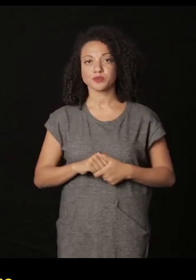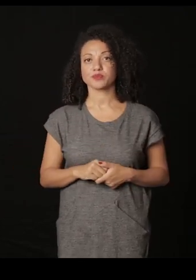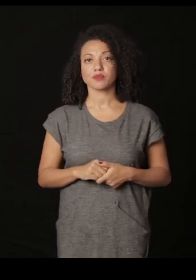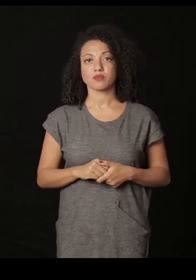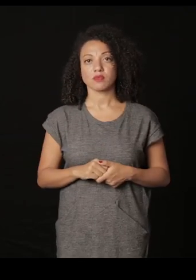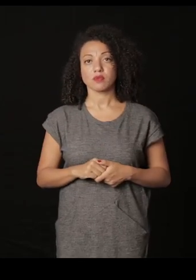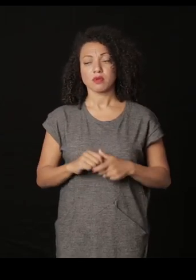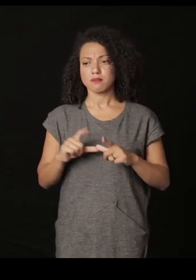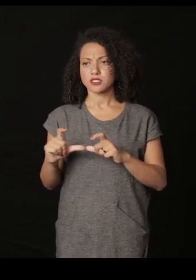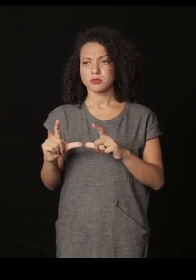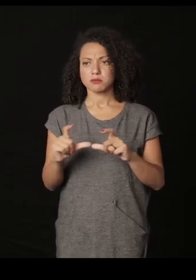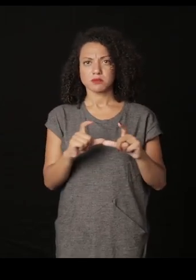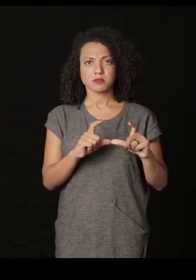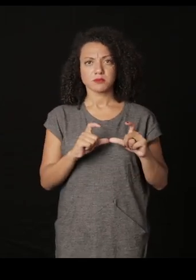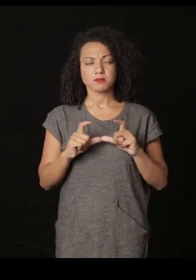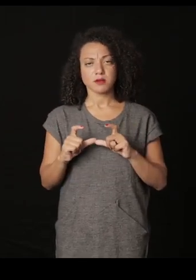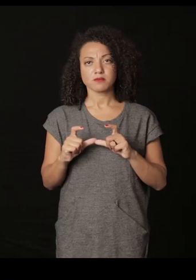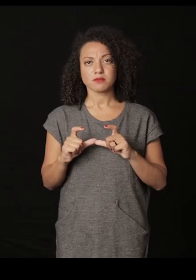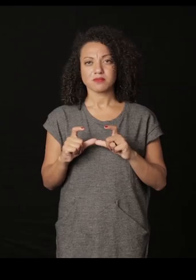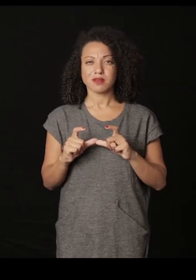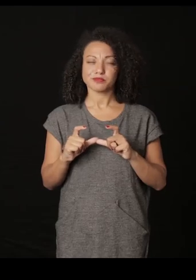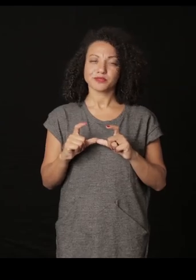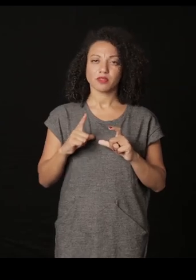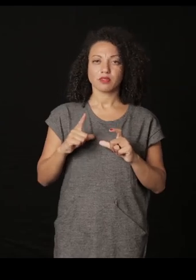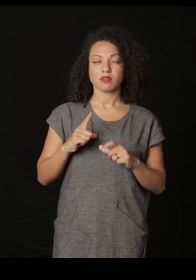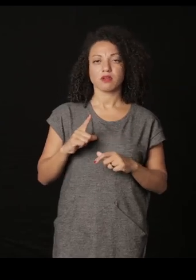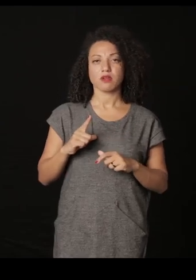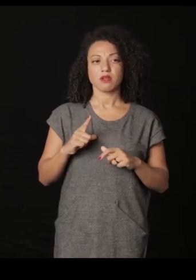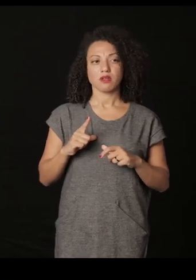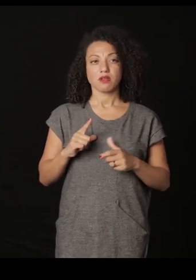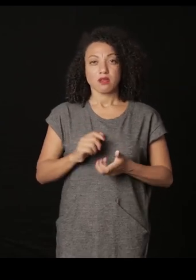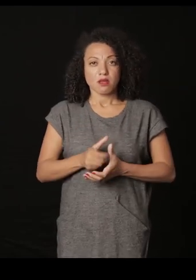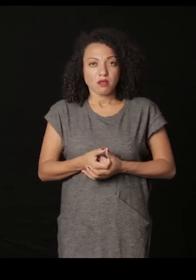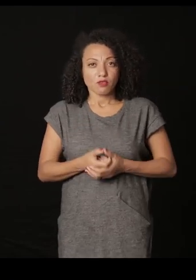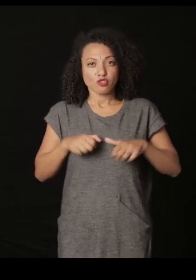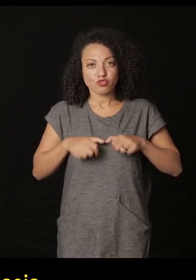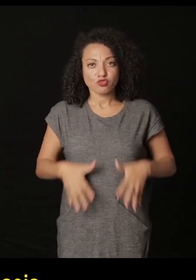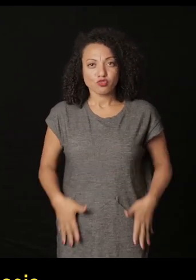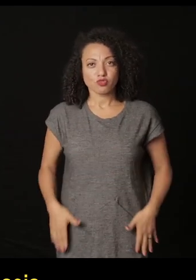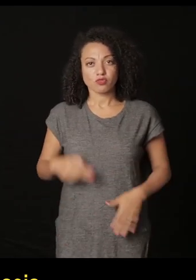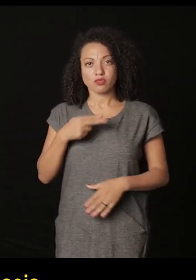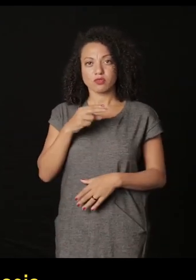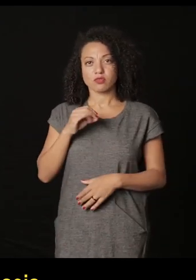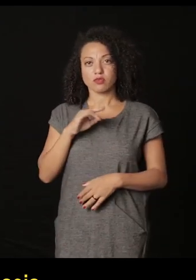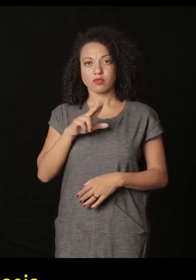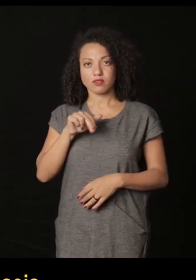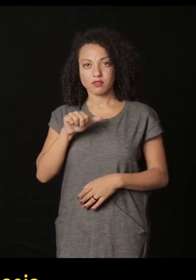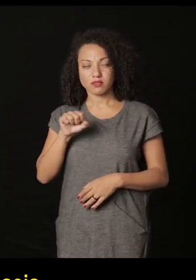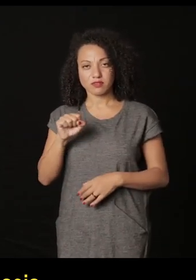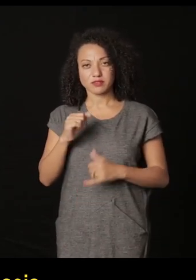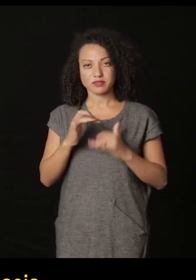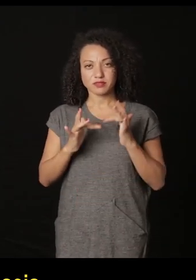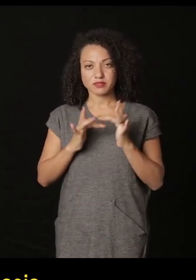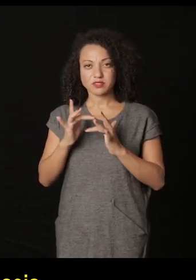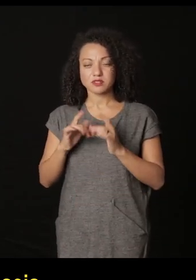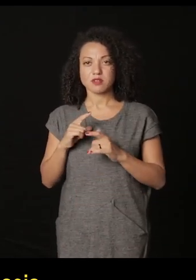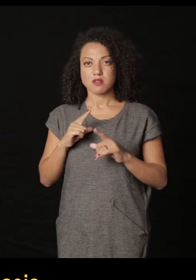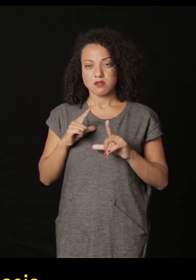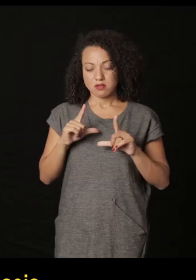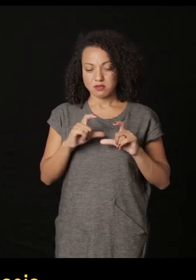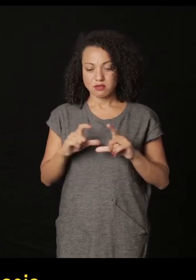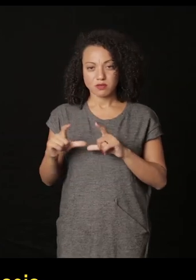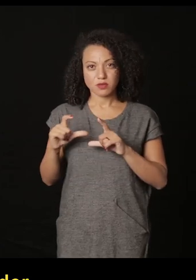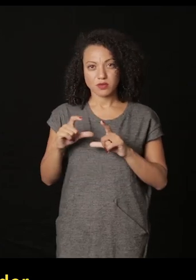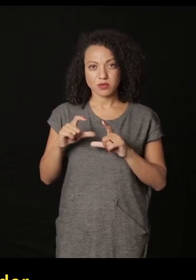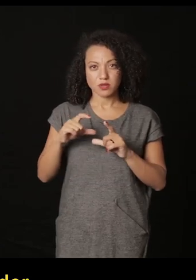y utiliza estas imágenes estas en este caso de las novias son imágenes de familia o sea son imágenes que ella